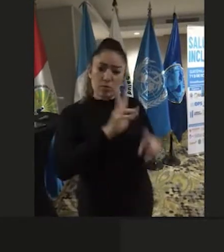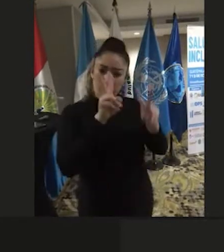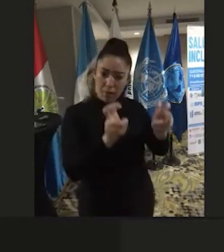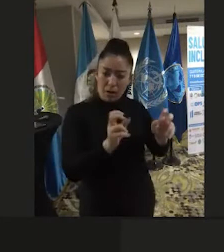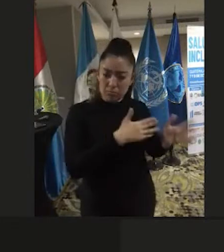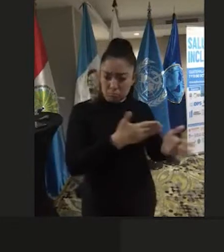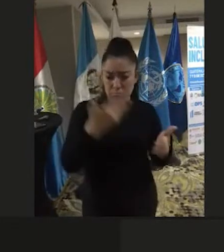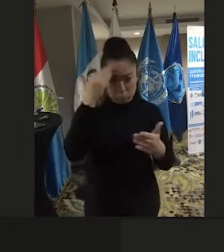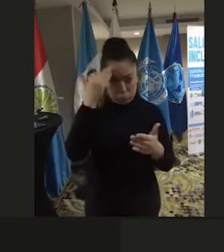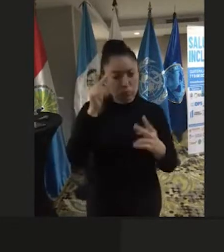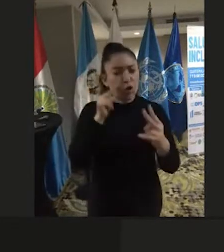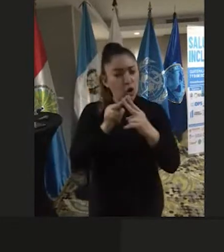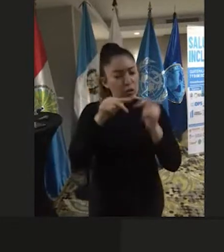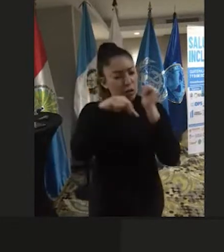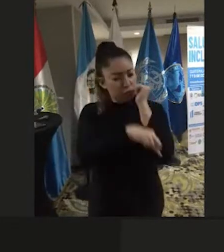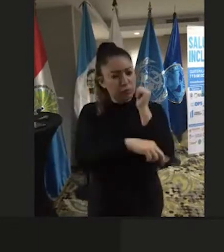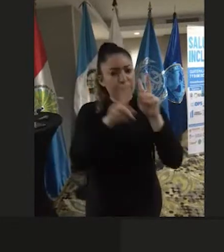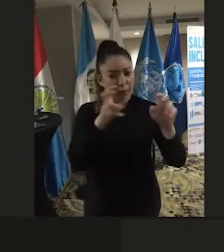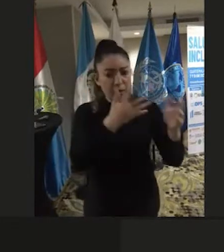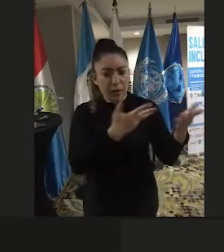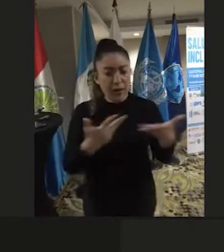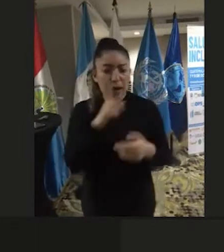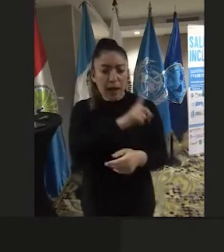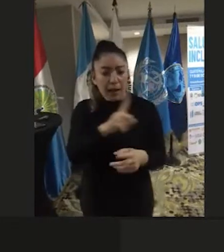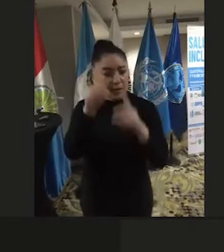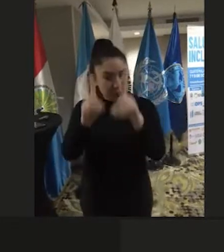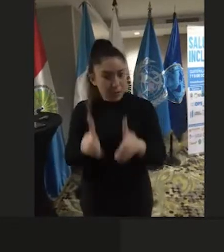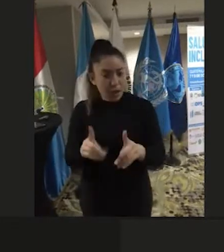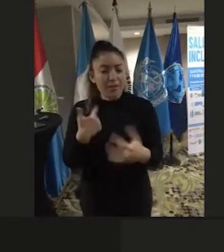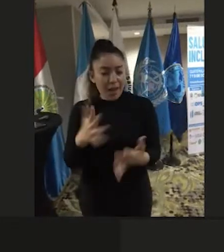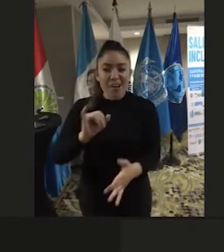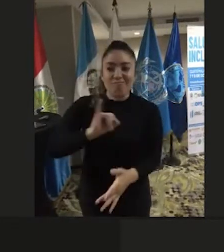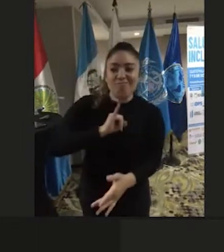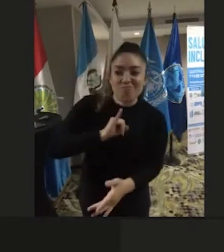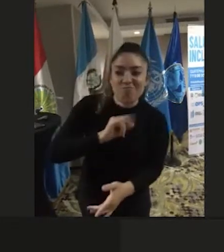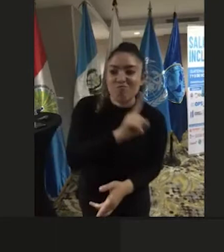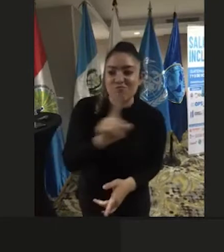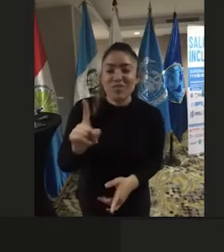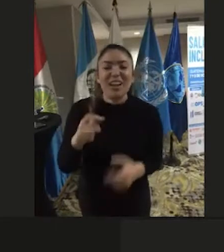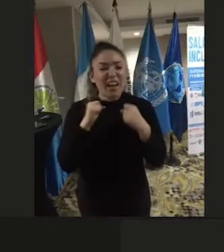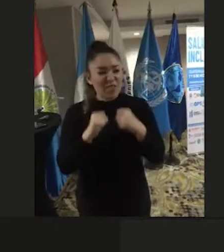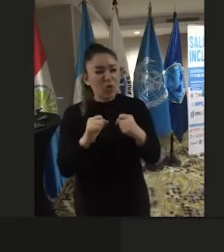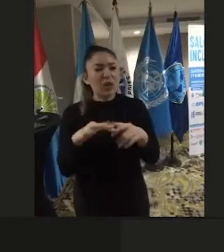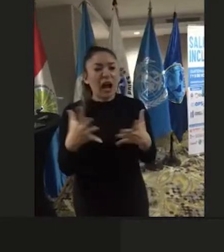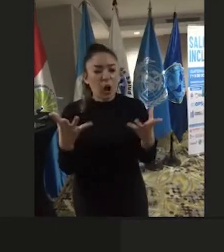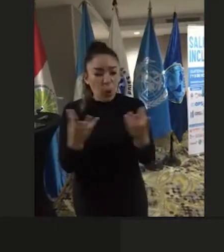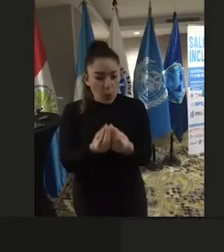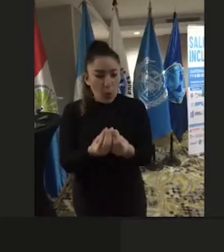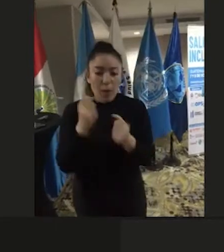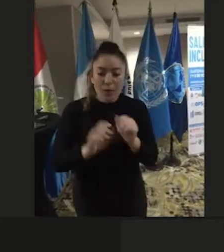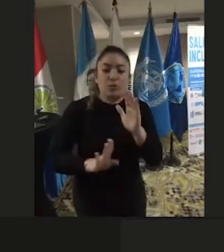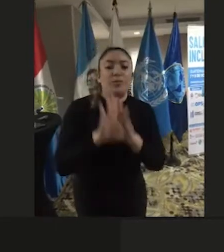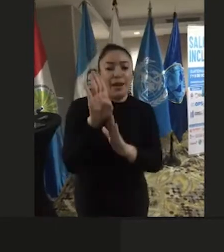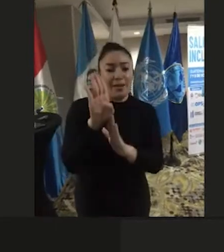y creo que tenemos identificado la dificultad común a superar